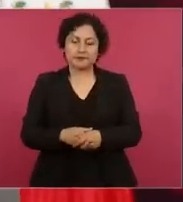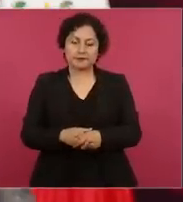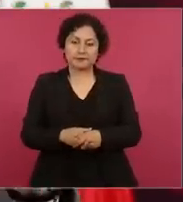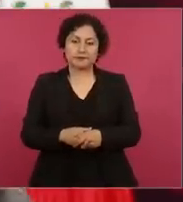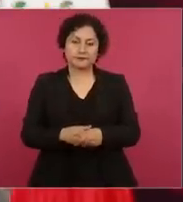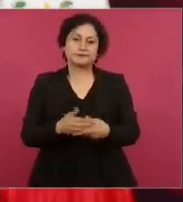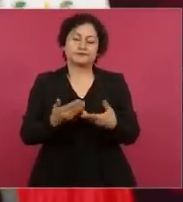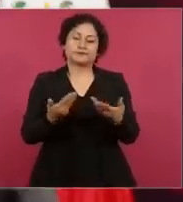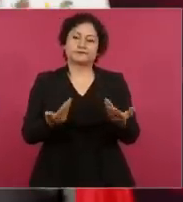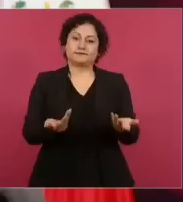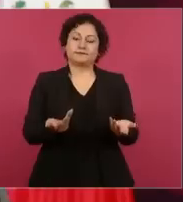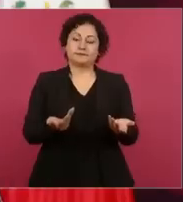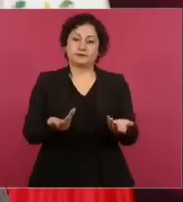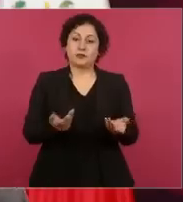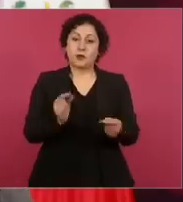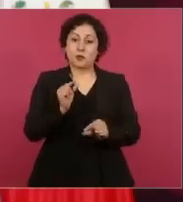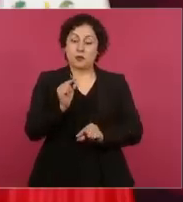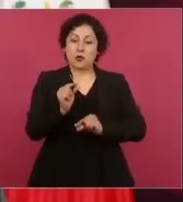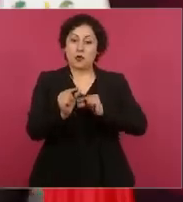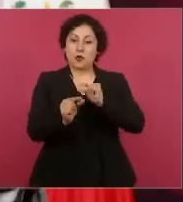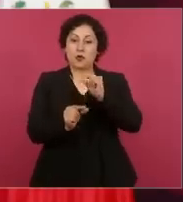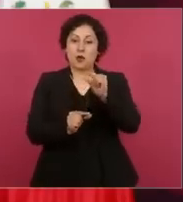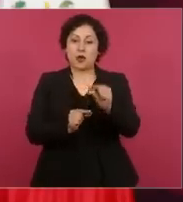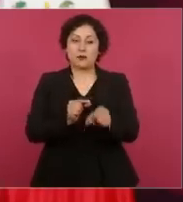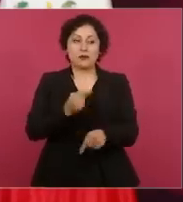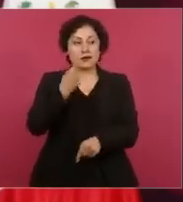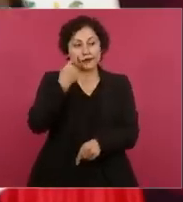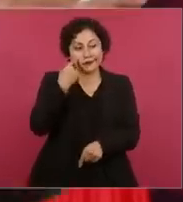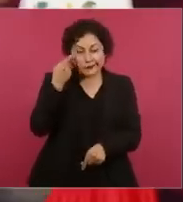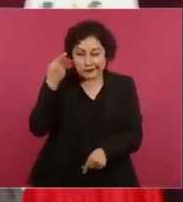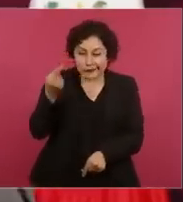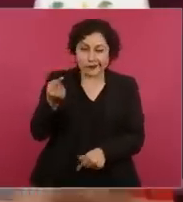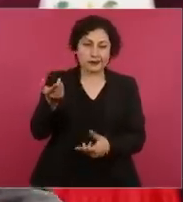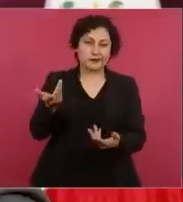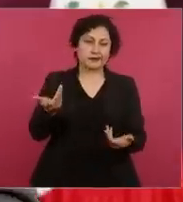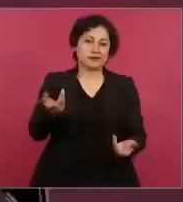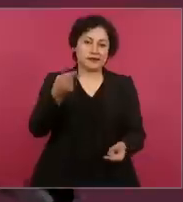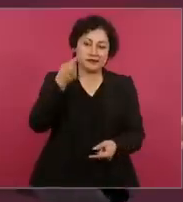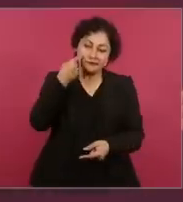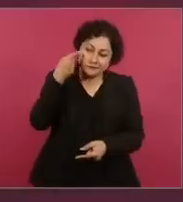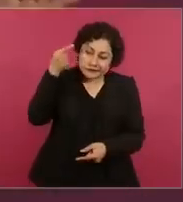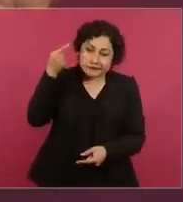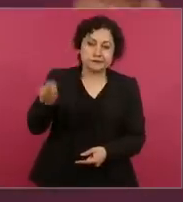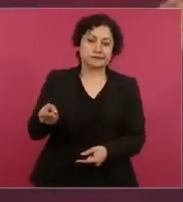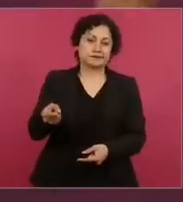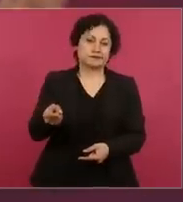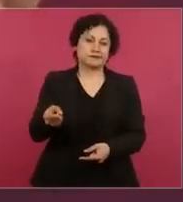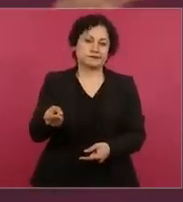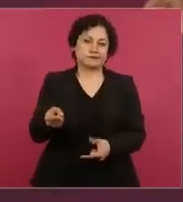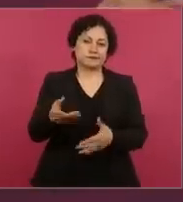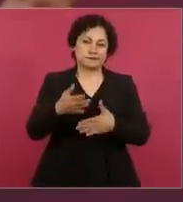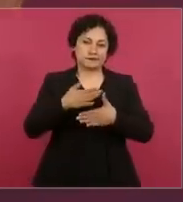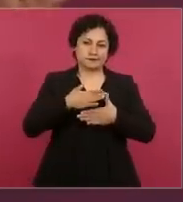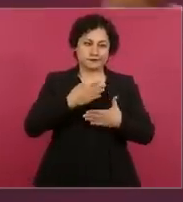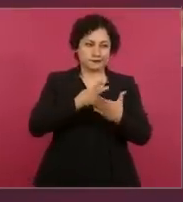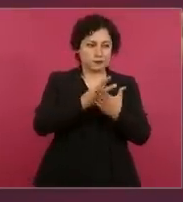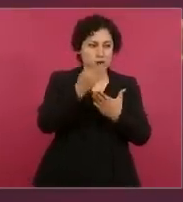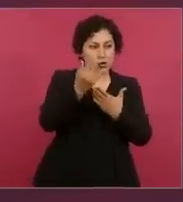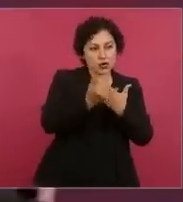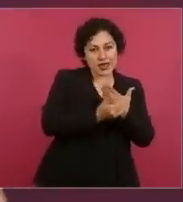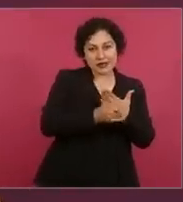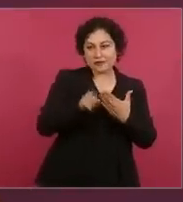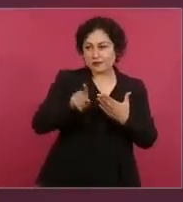Entonces, cuando ya se aclara que son dos proyectos distintos, contrapuestos de nación,